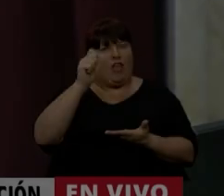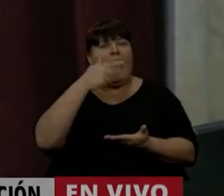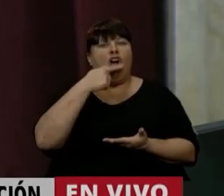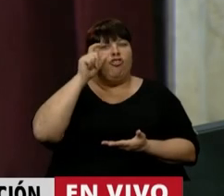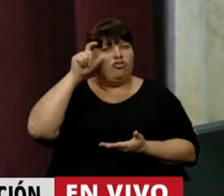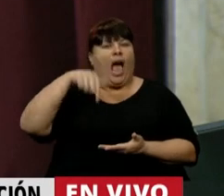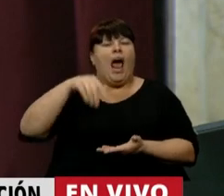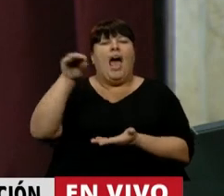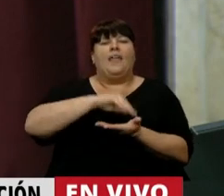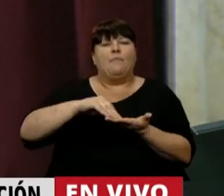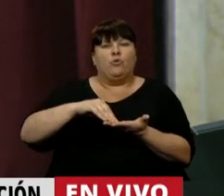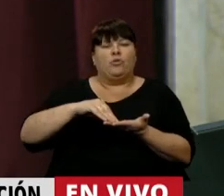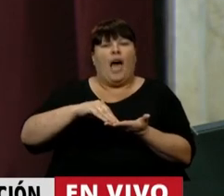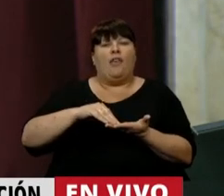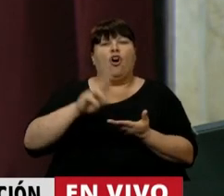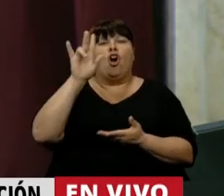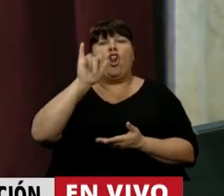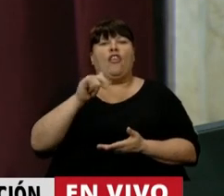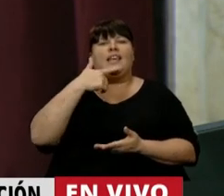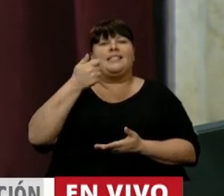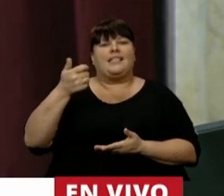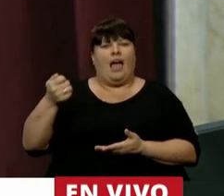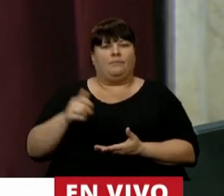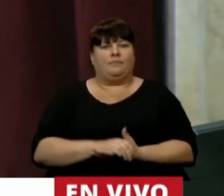En el uso de la palabra el diputado Nicolás Rodríguez Sá.